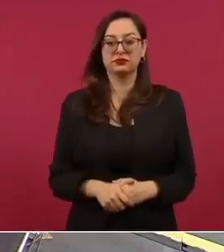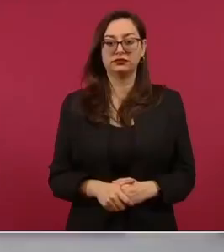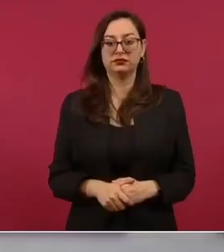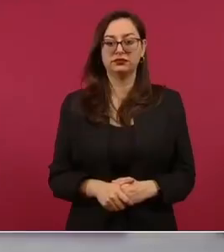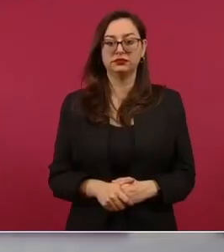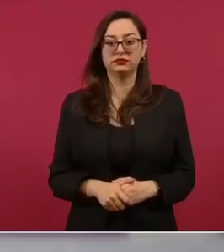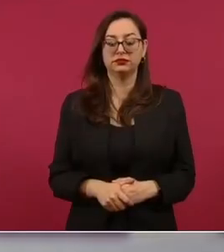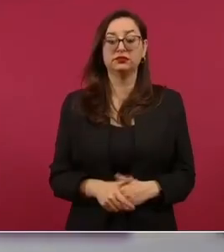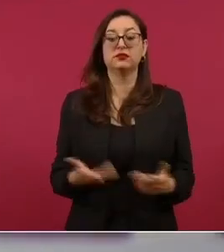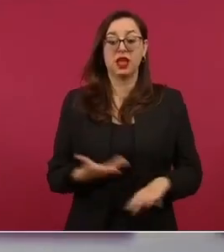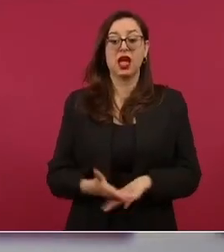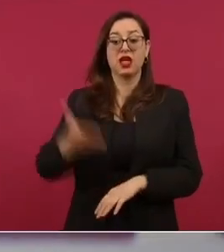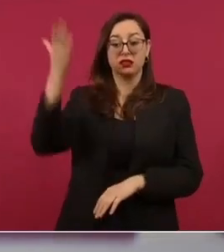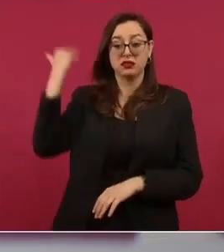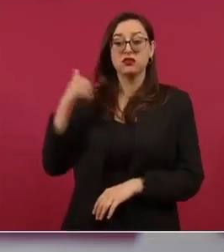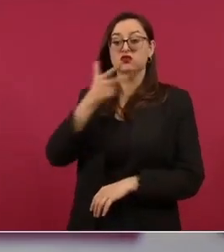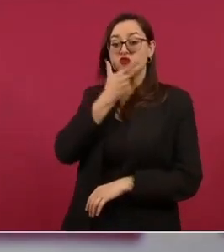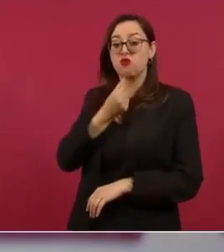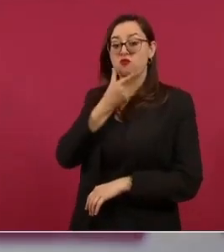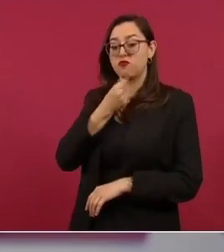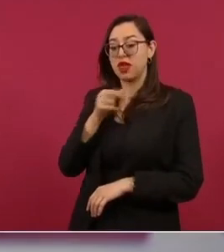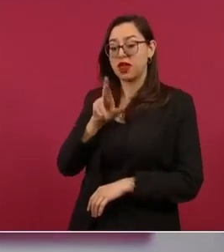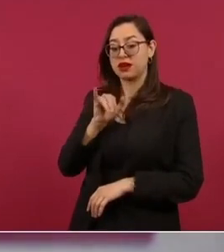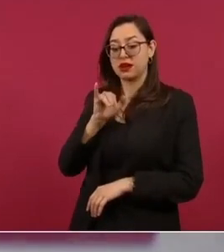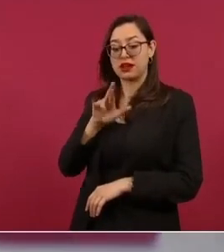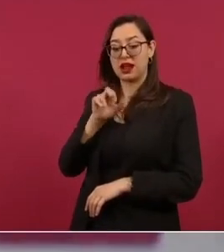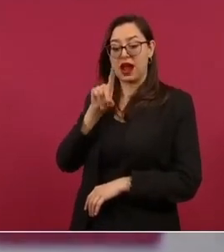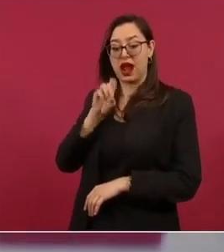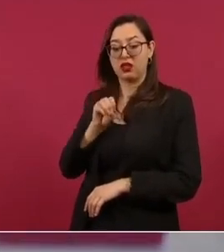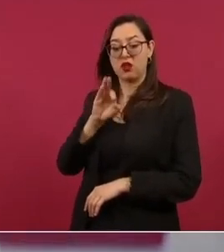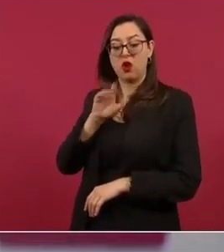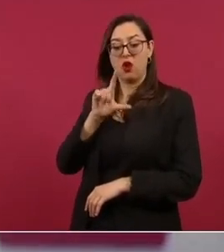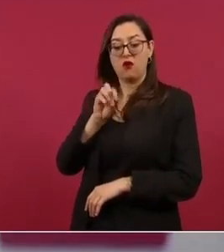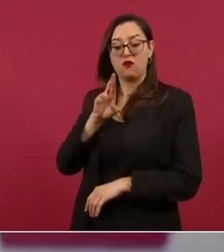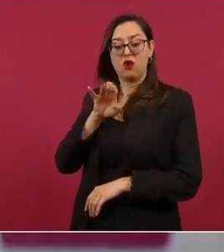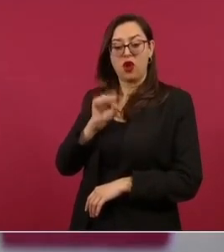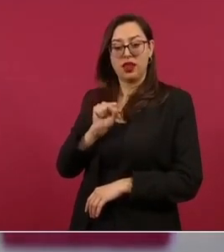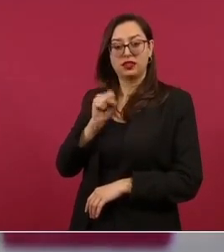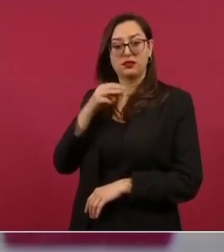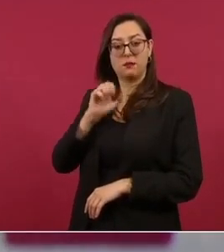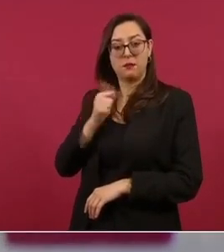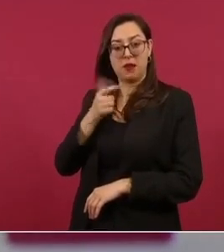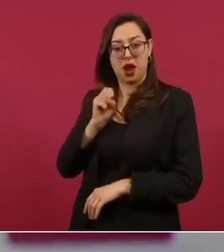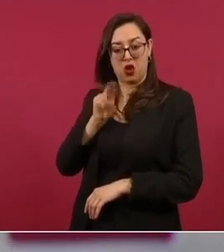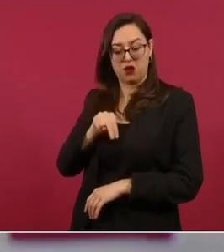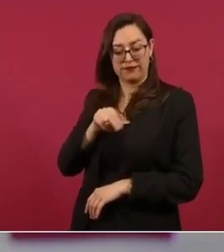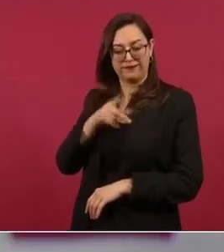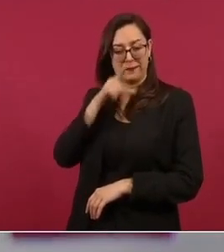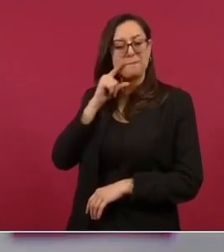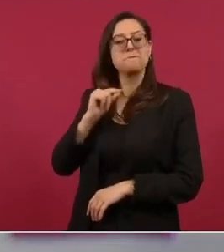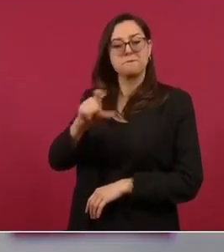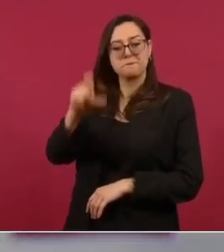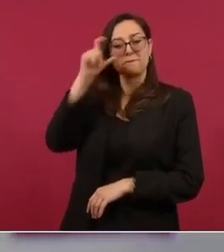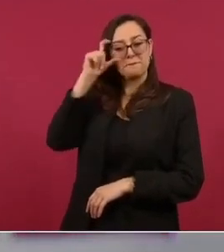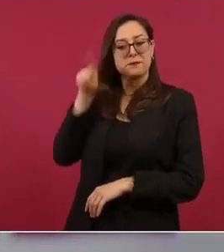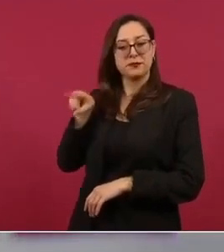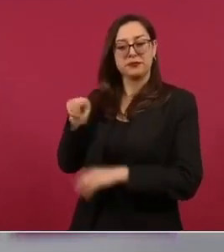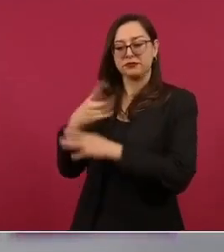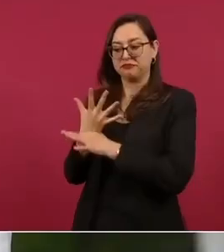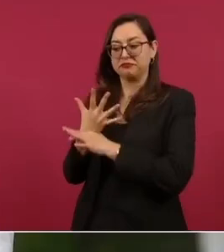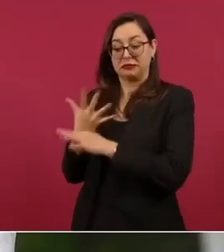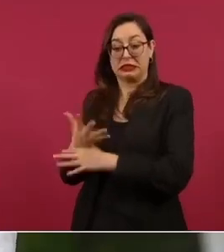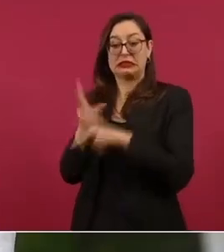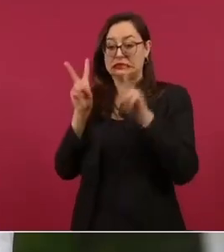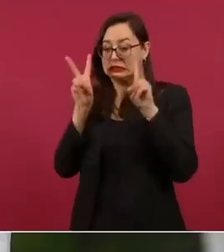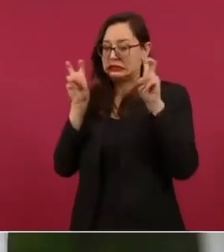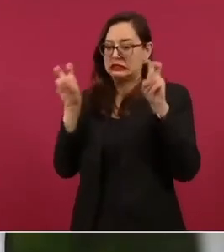Ricardo Flores Magón dejó muchas enseñanzas y tenía una frase que a mí me gusta mucho